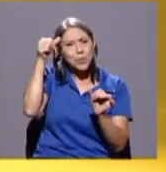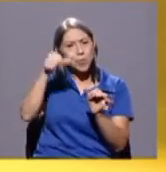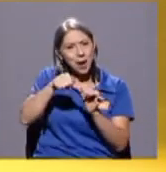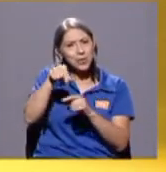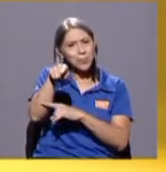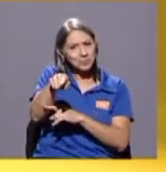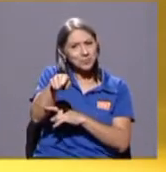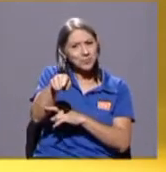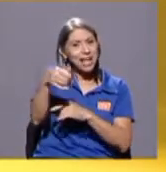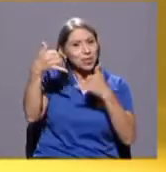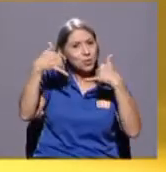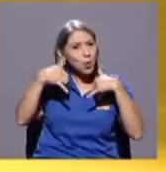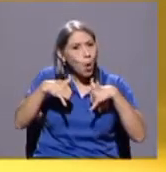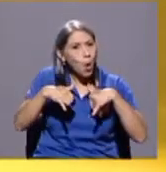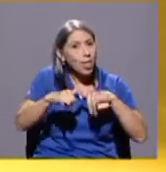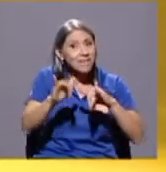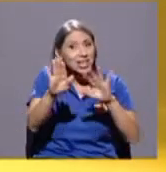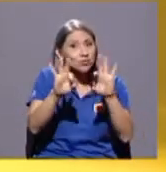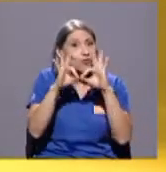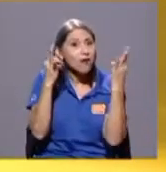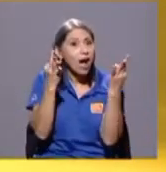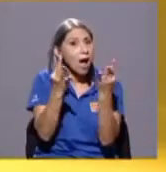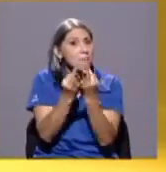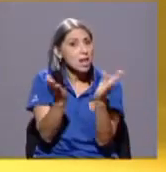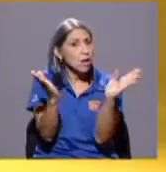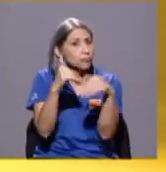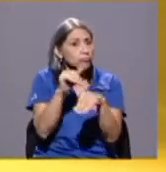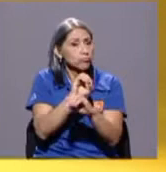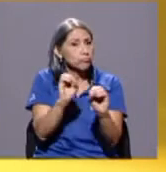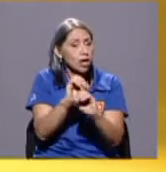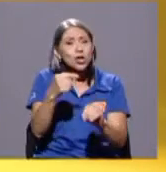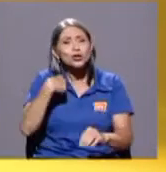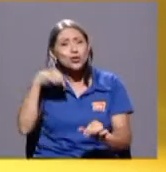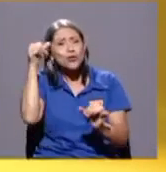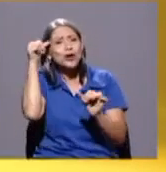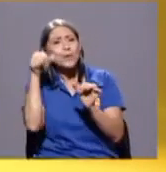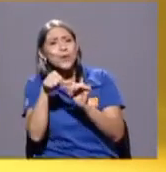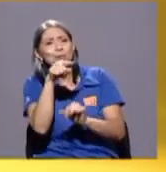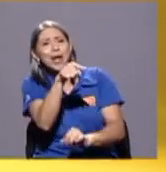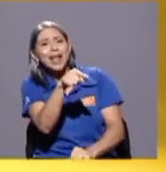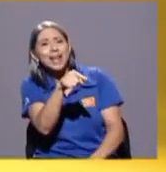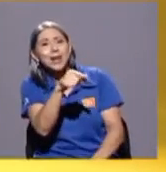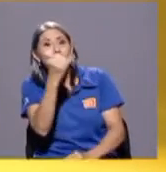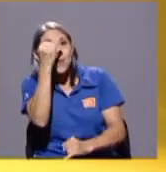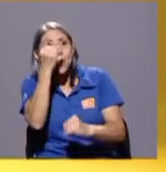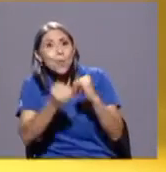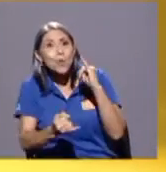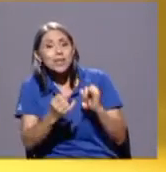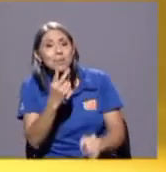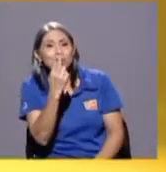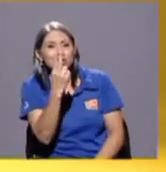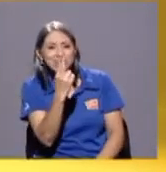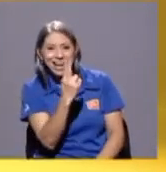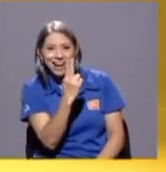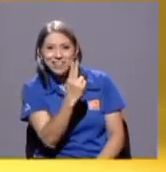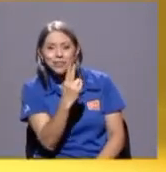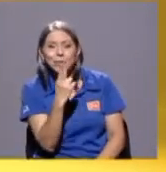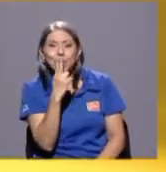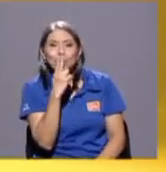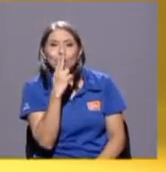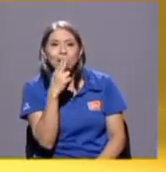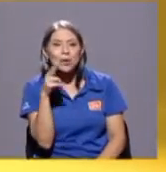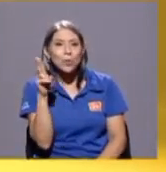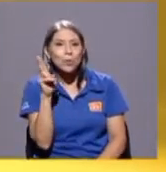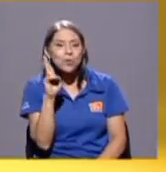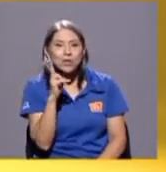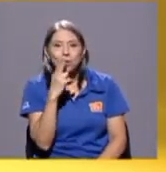estaba, todavía no llegaba a su familia. Lo recuerdo fumándose el último cigarrito antes de entrar a